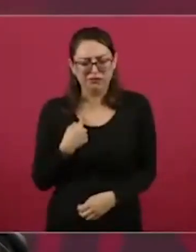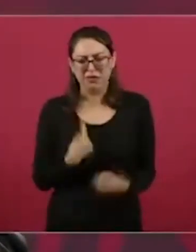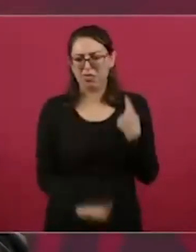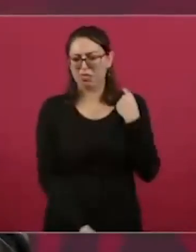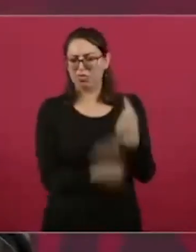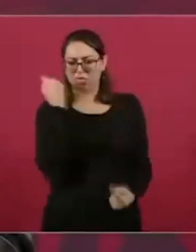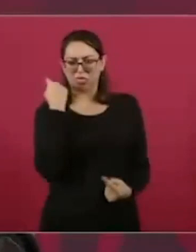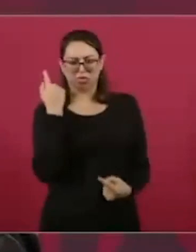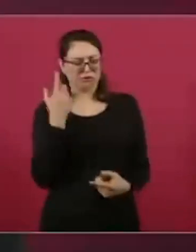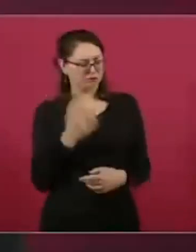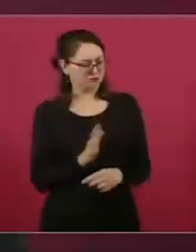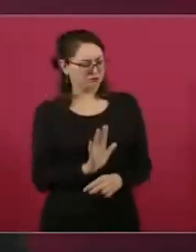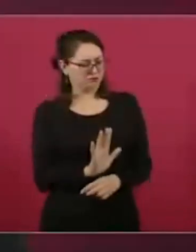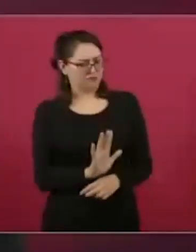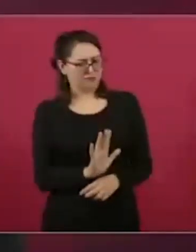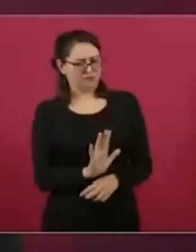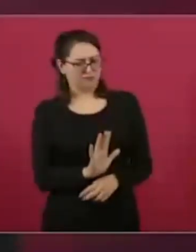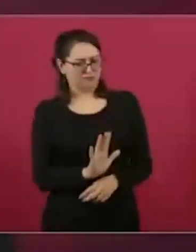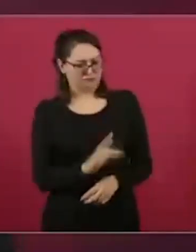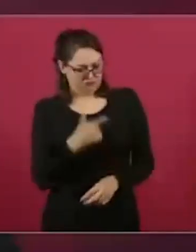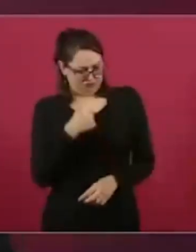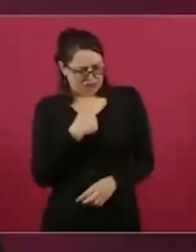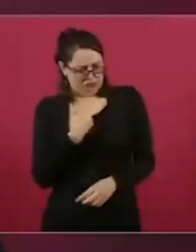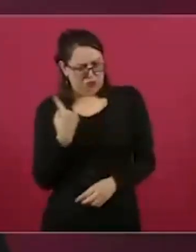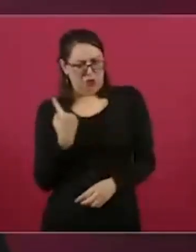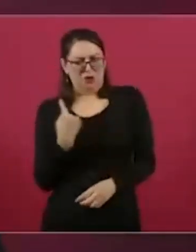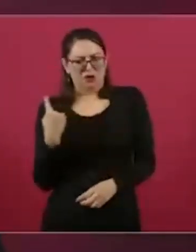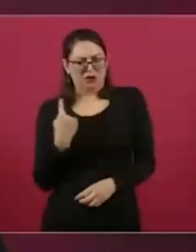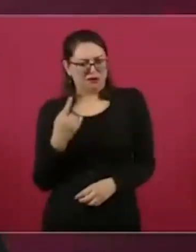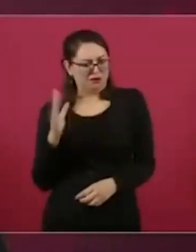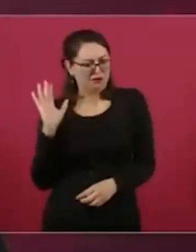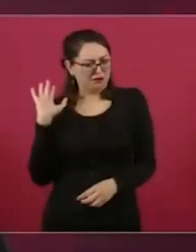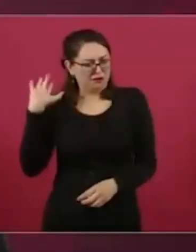Y como diría su clásico, ¿y yo por qué?